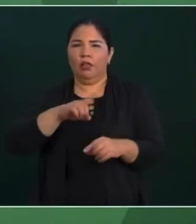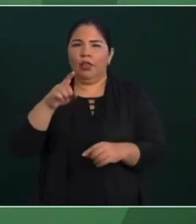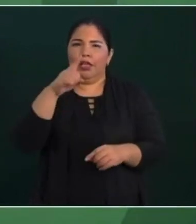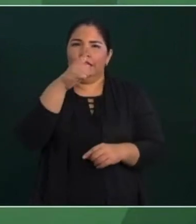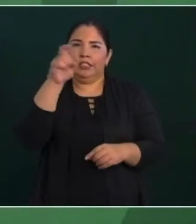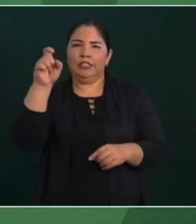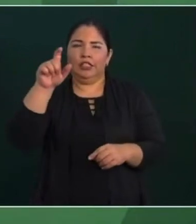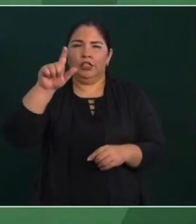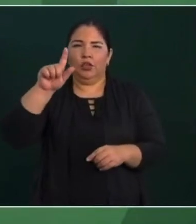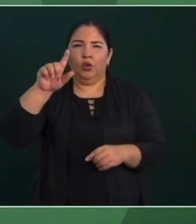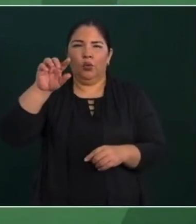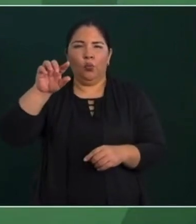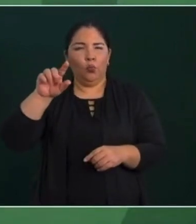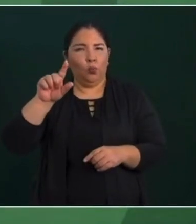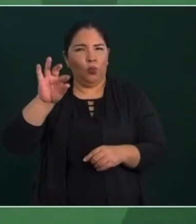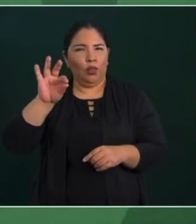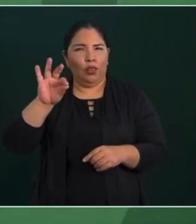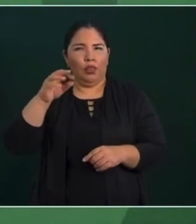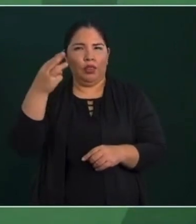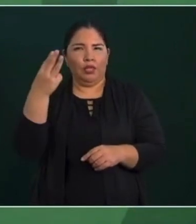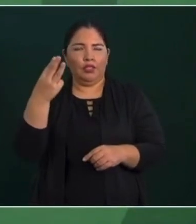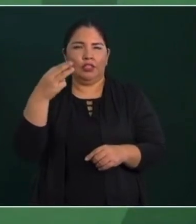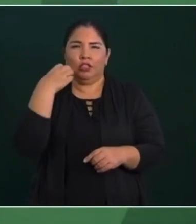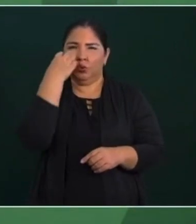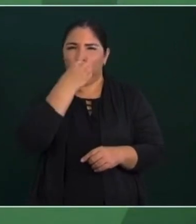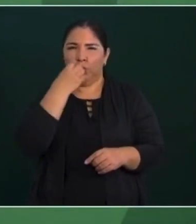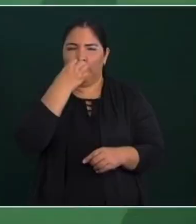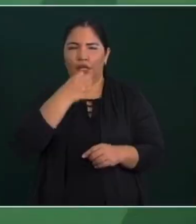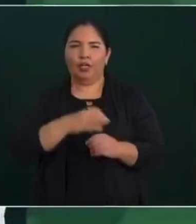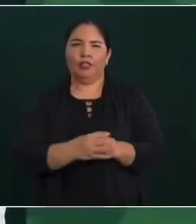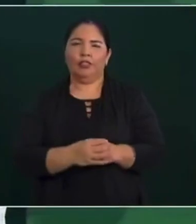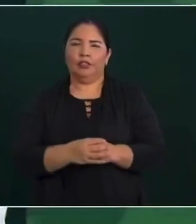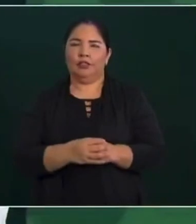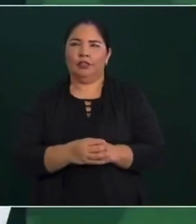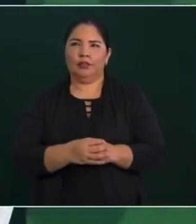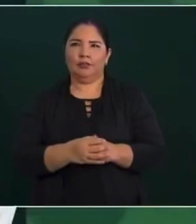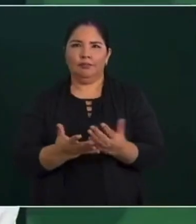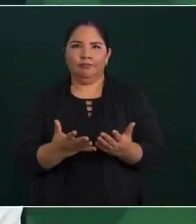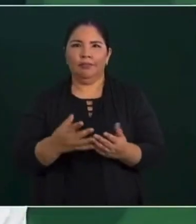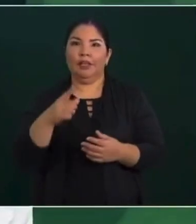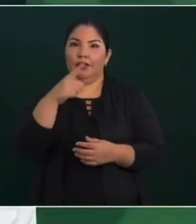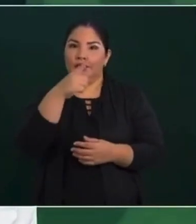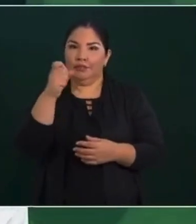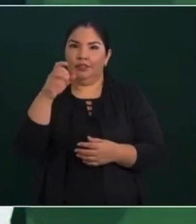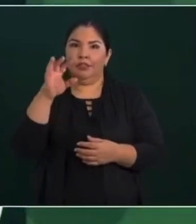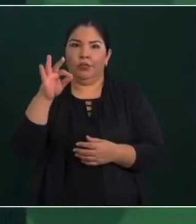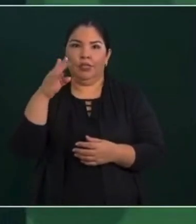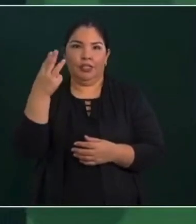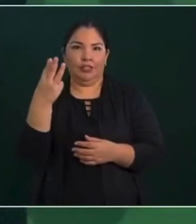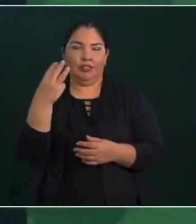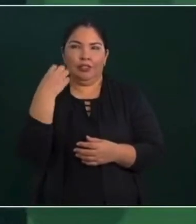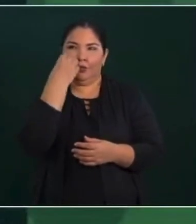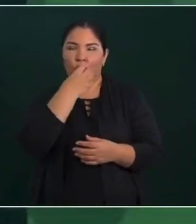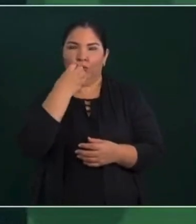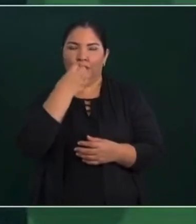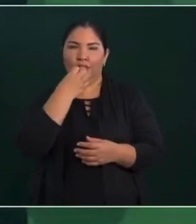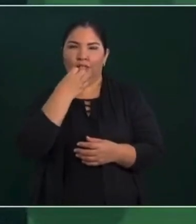143 escuelas, pues en las 143 escuelas